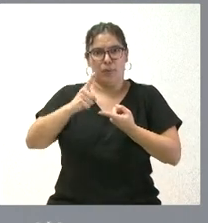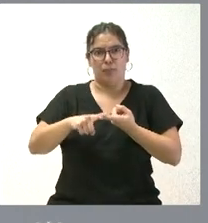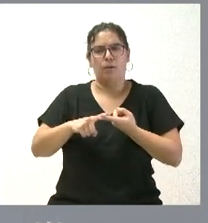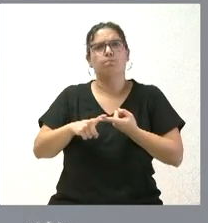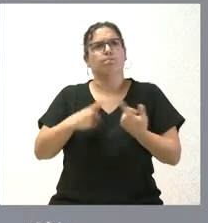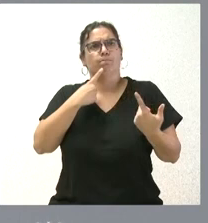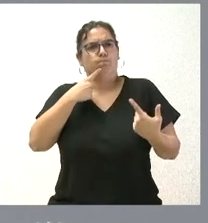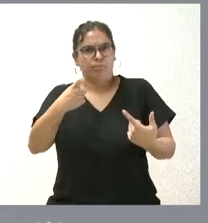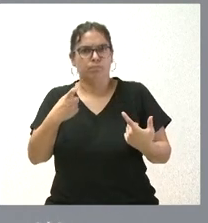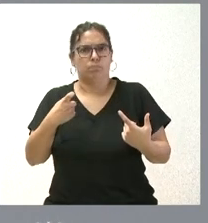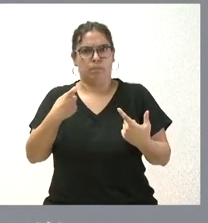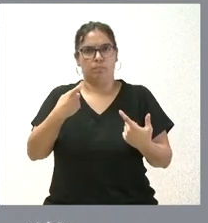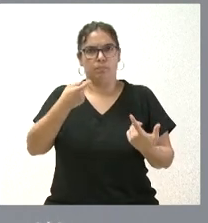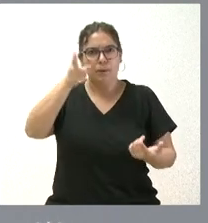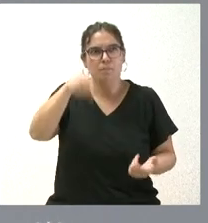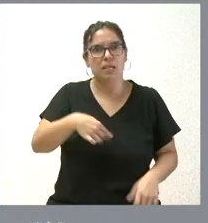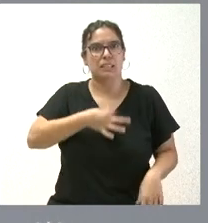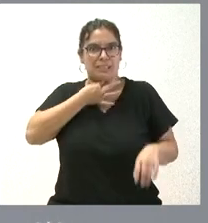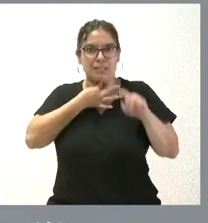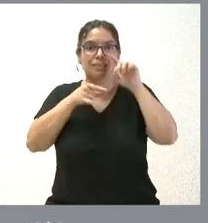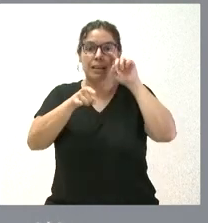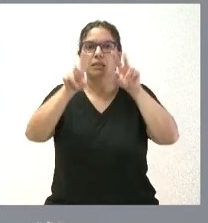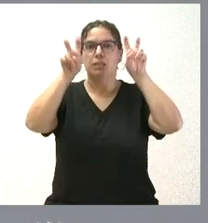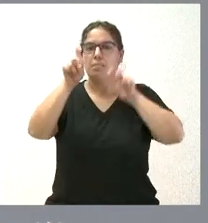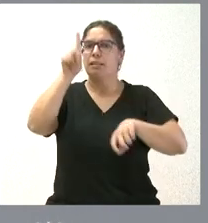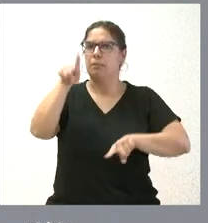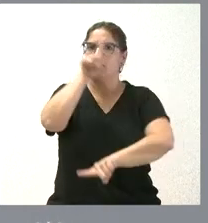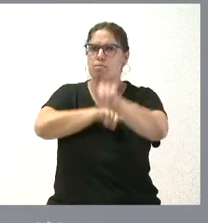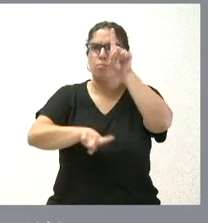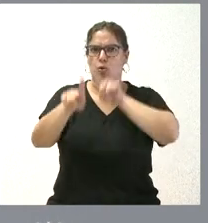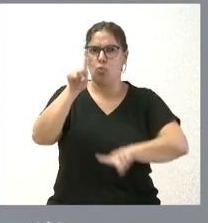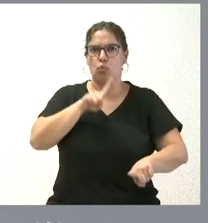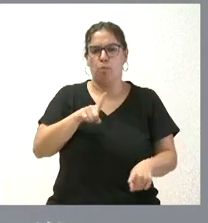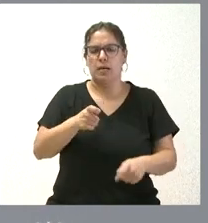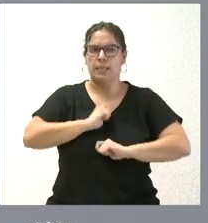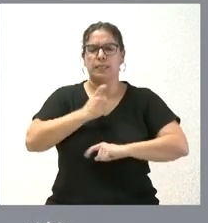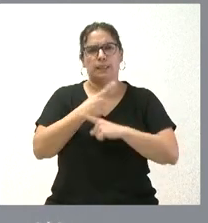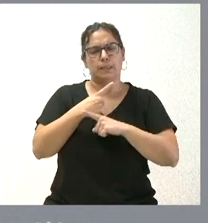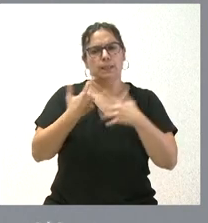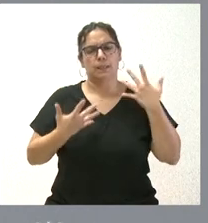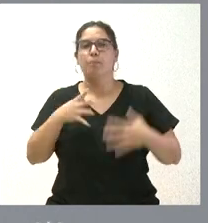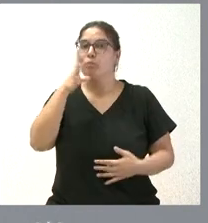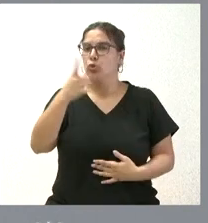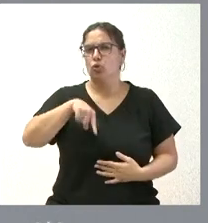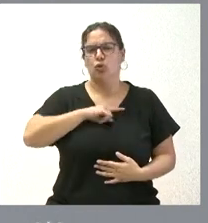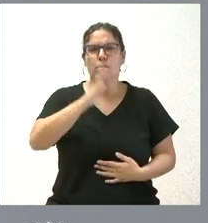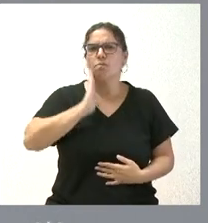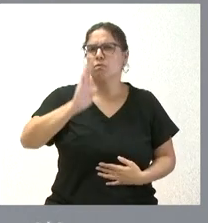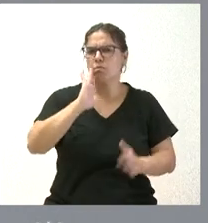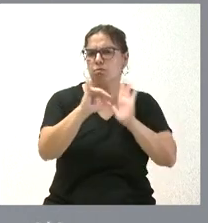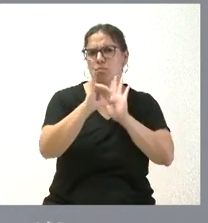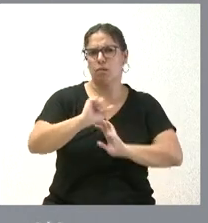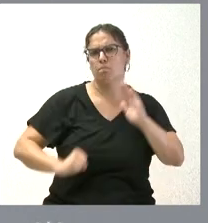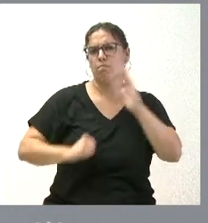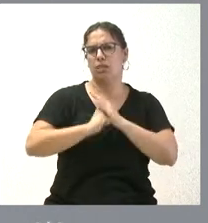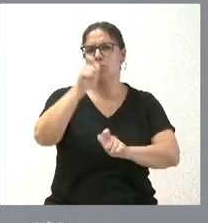dificultades de llegar a fin de mes. También es un asunto que nos preocupa y nos inquieta. Por tanto, desde aquí nuestra máxima cercanía a todos y cada uno de los